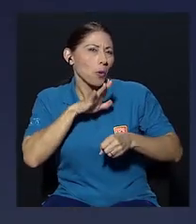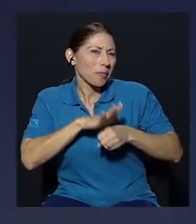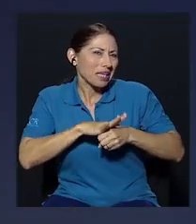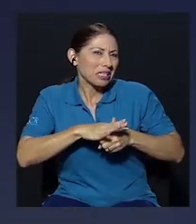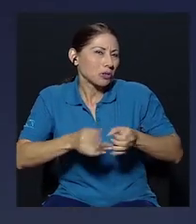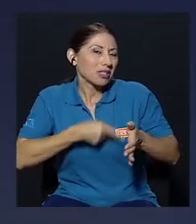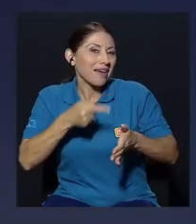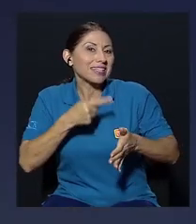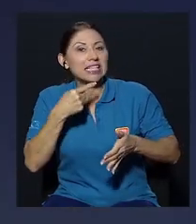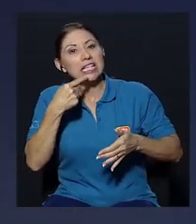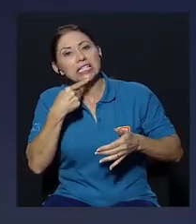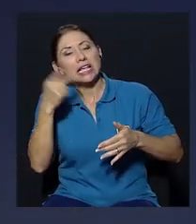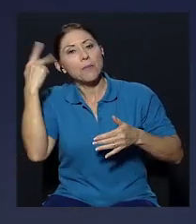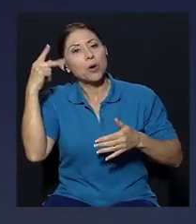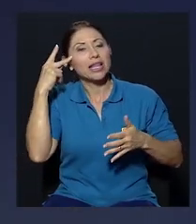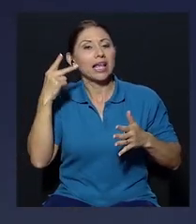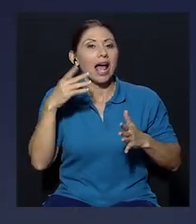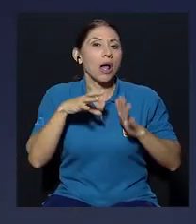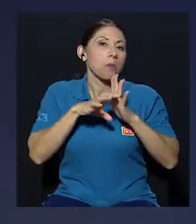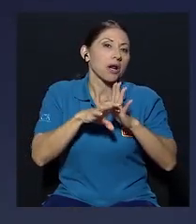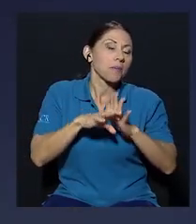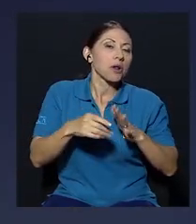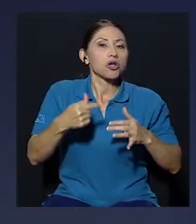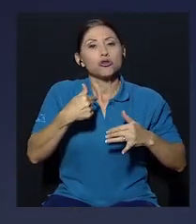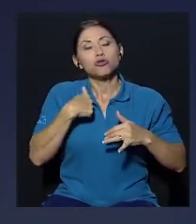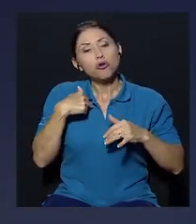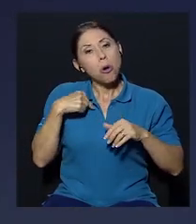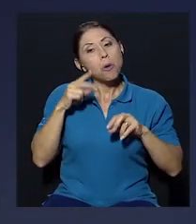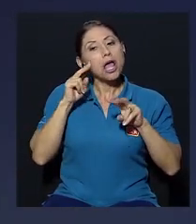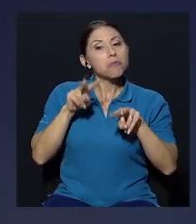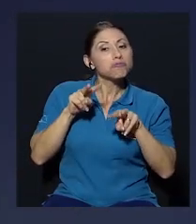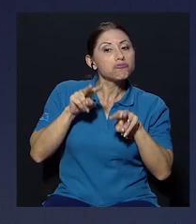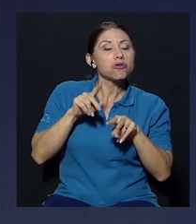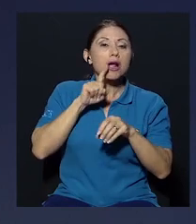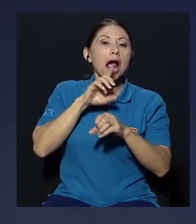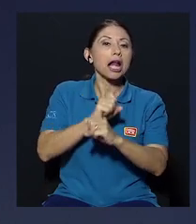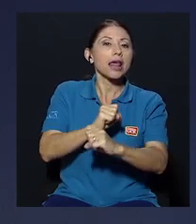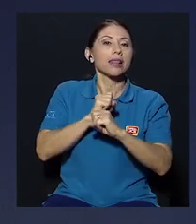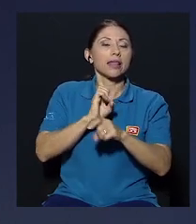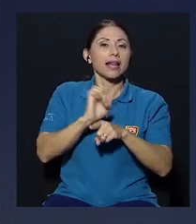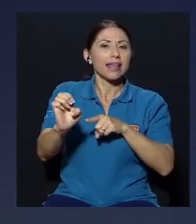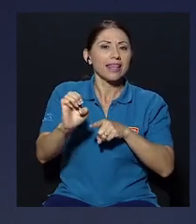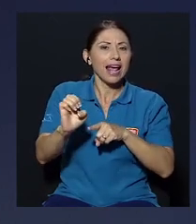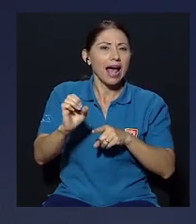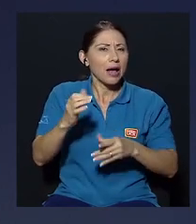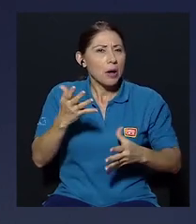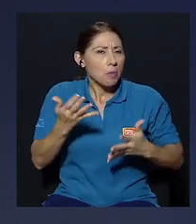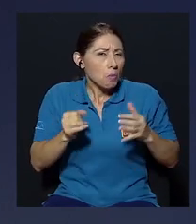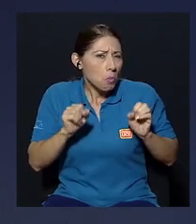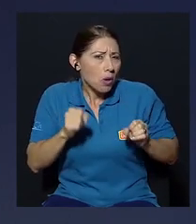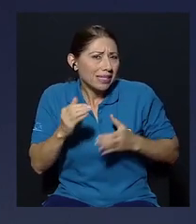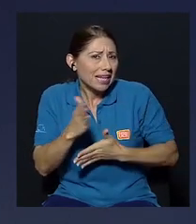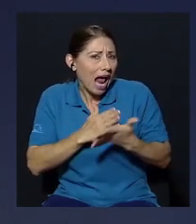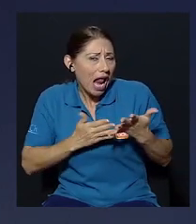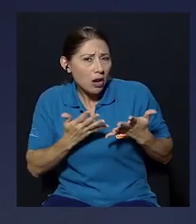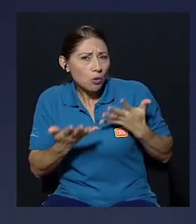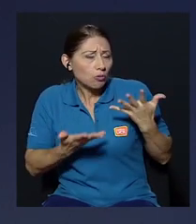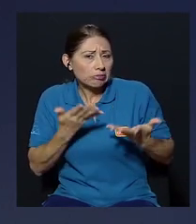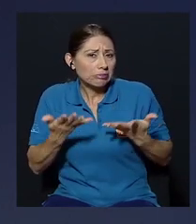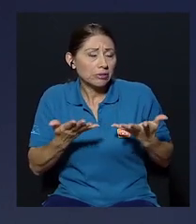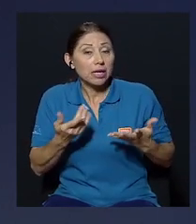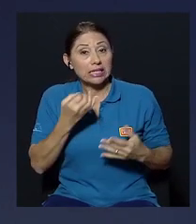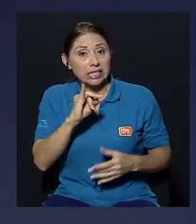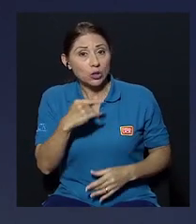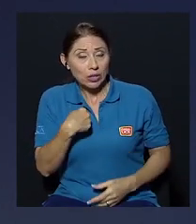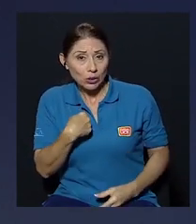compromisos que a veces se dicen en política como voy a ser el garante de la ética puede ser algo tan marginal Don Otón